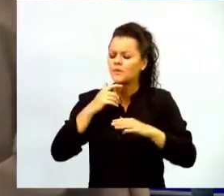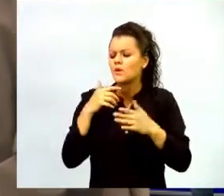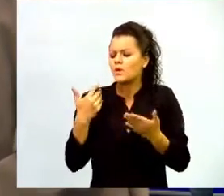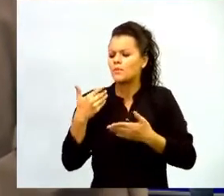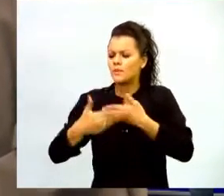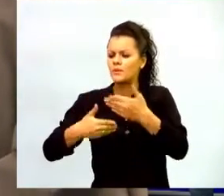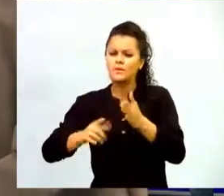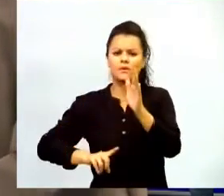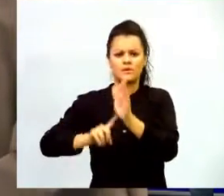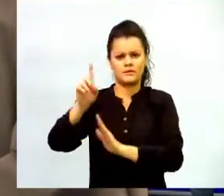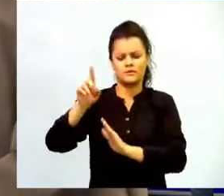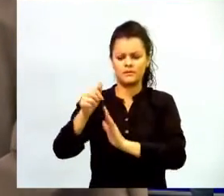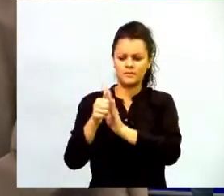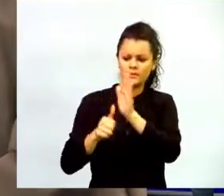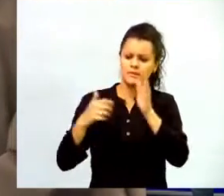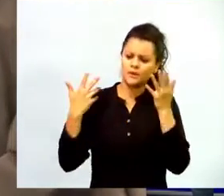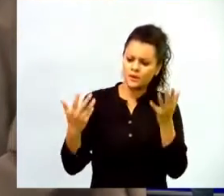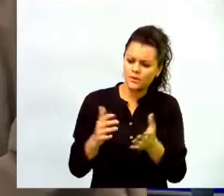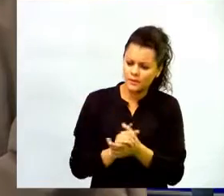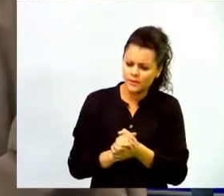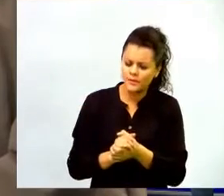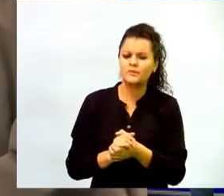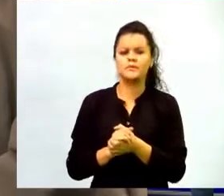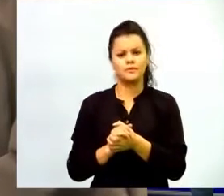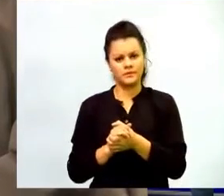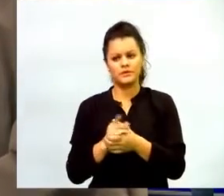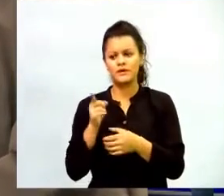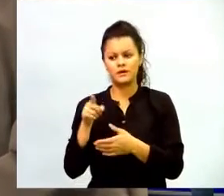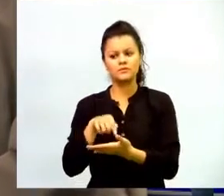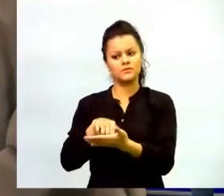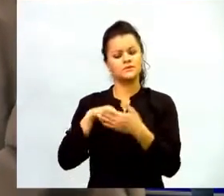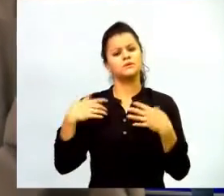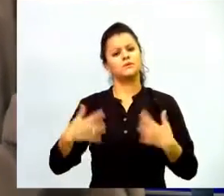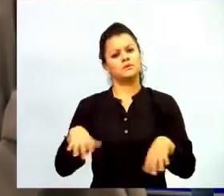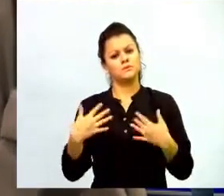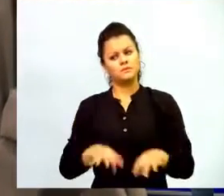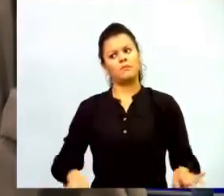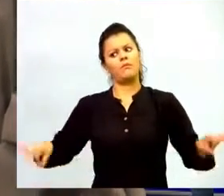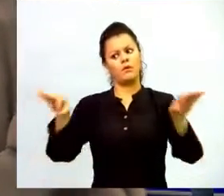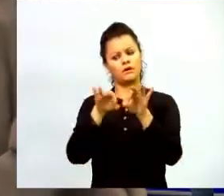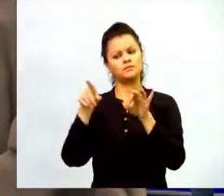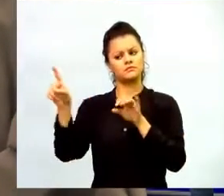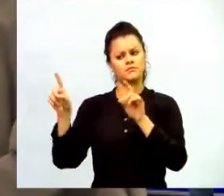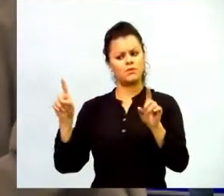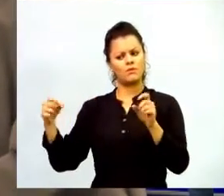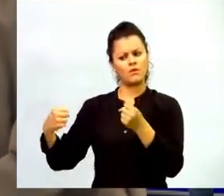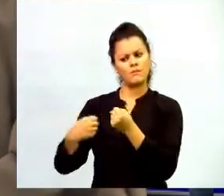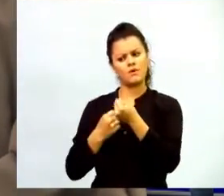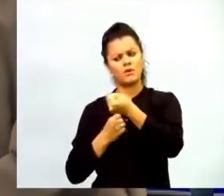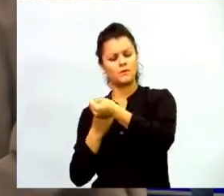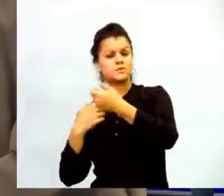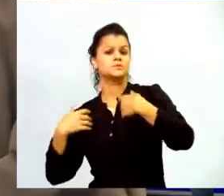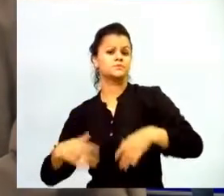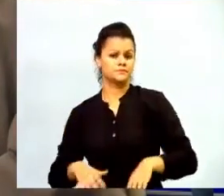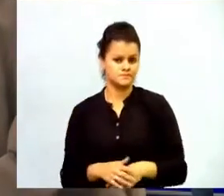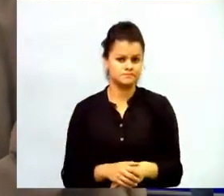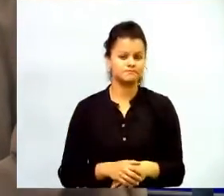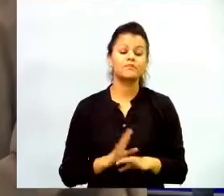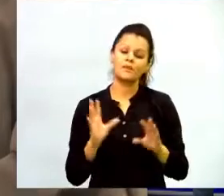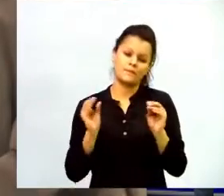de este programa muestran la importancia de esa cooperación y por supuesto viene un tema